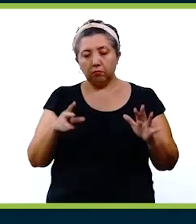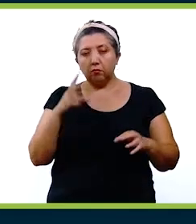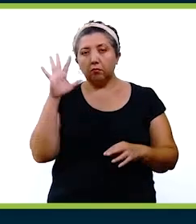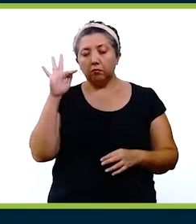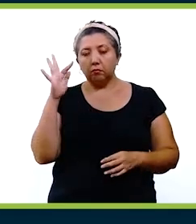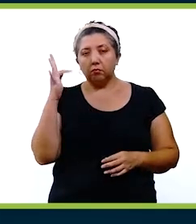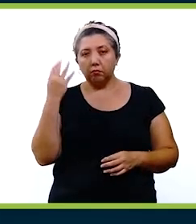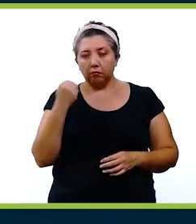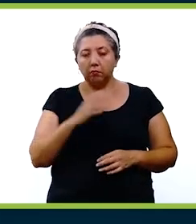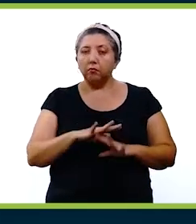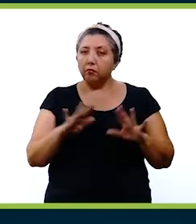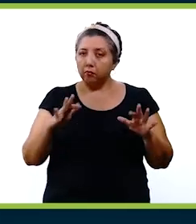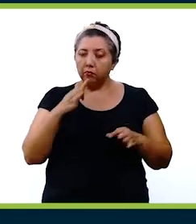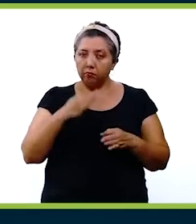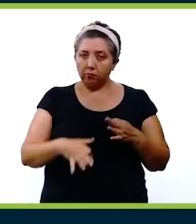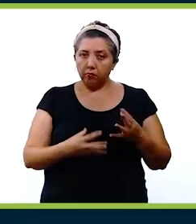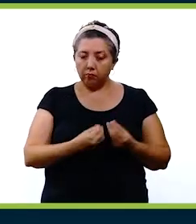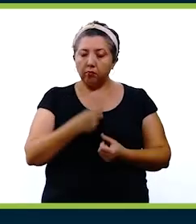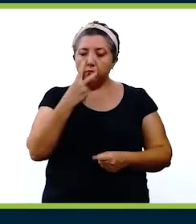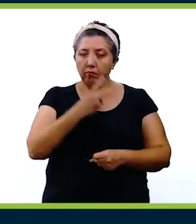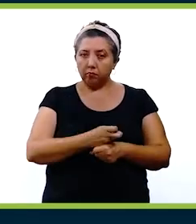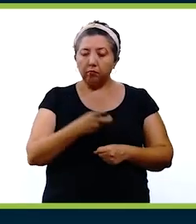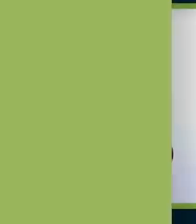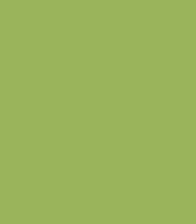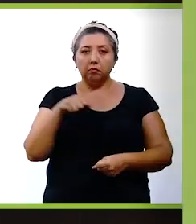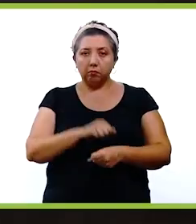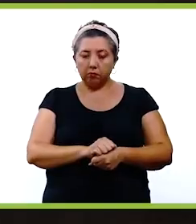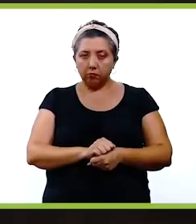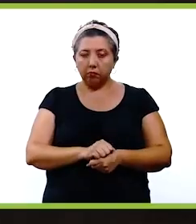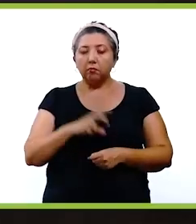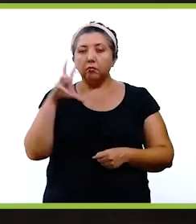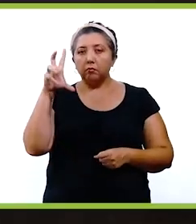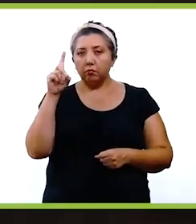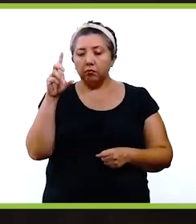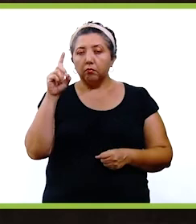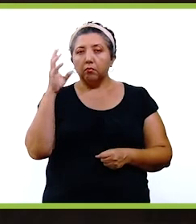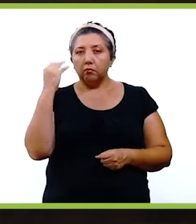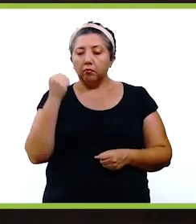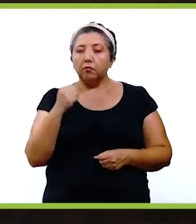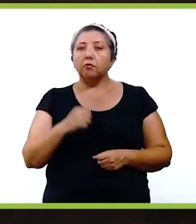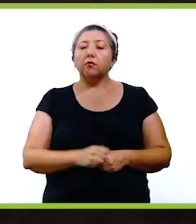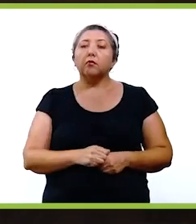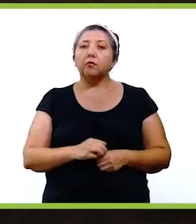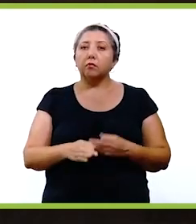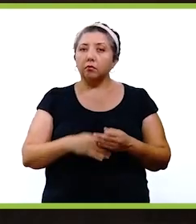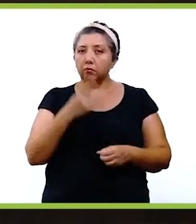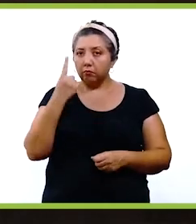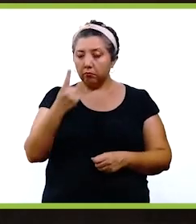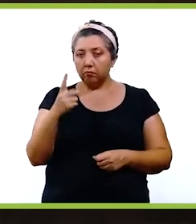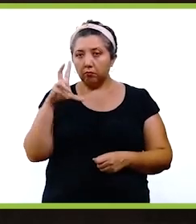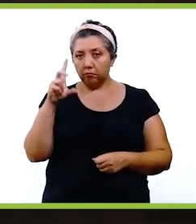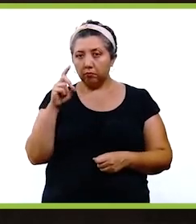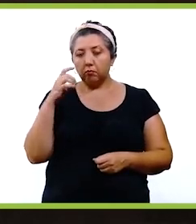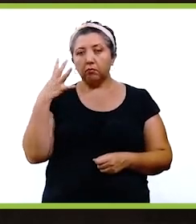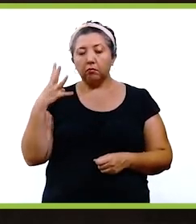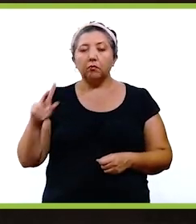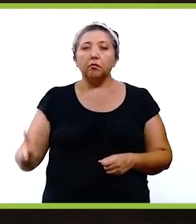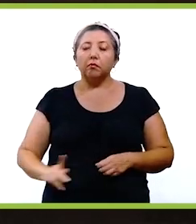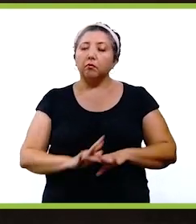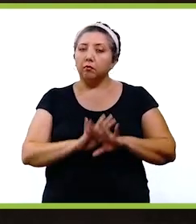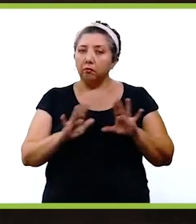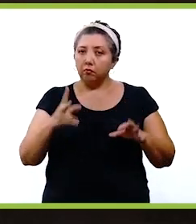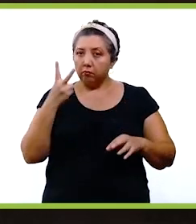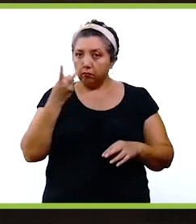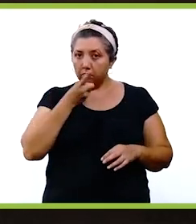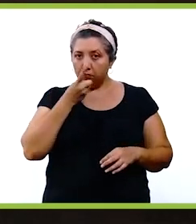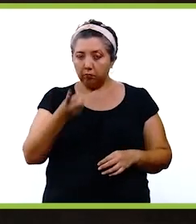40 a 49 ya terminamos la segunda dosis esta semana, de 30 a 39 todos con una dosis y 34 municipios ya con sus dos